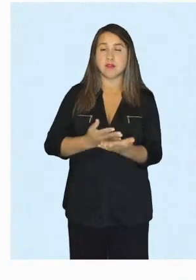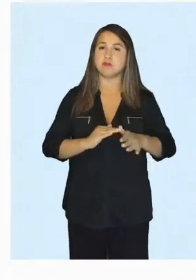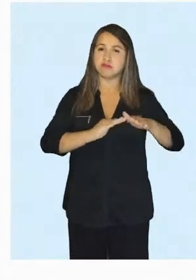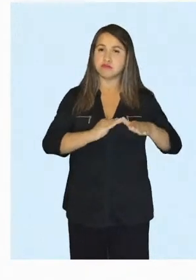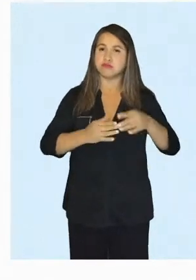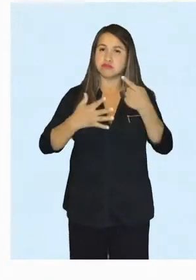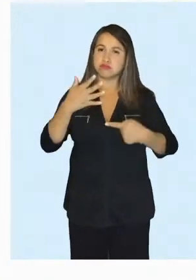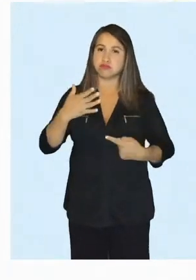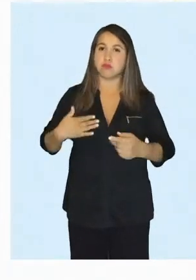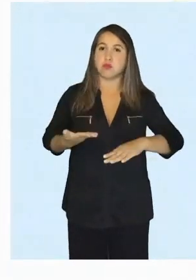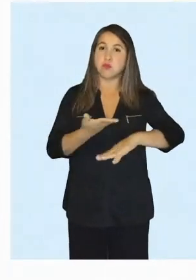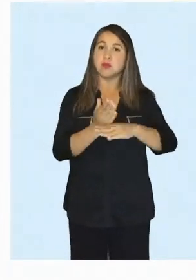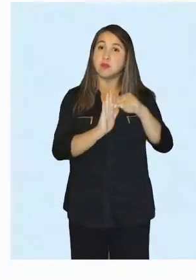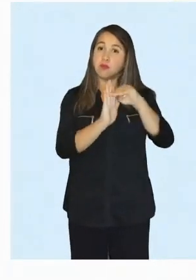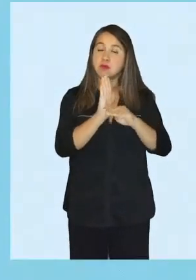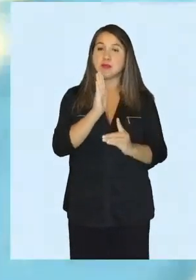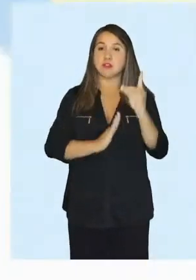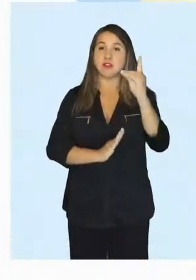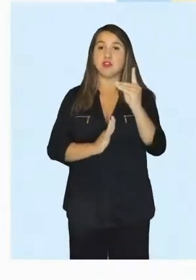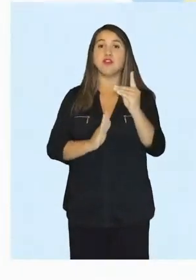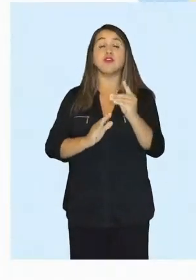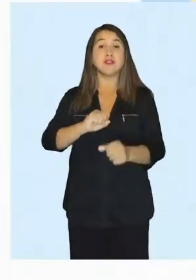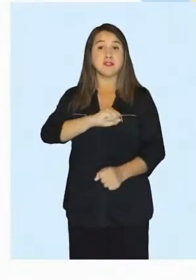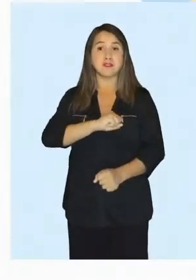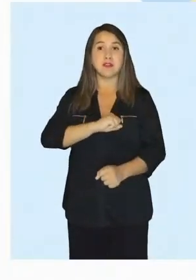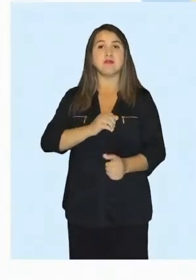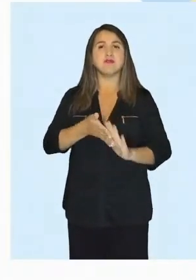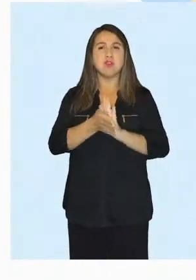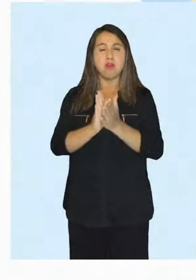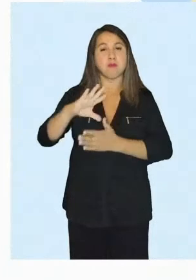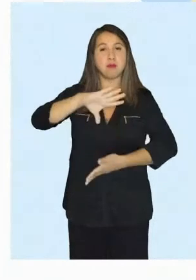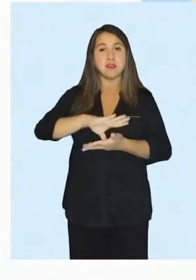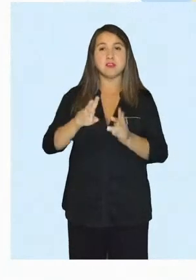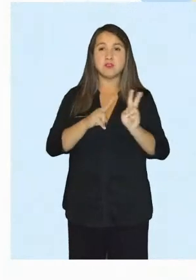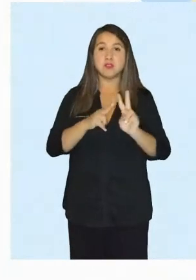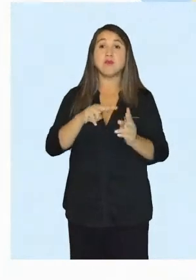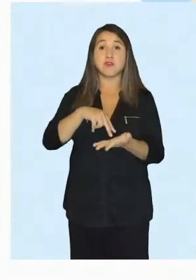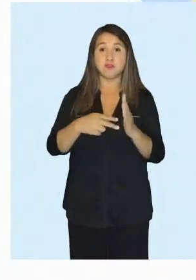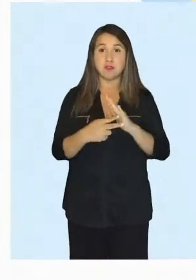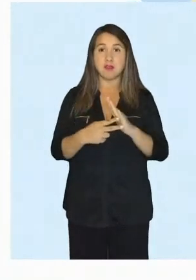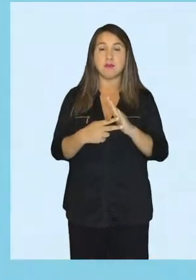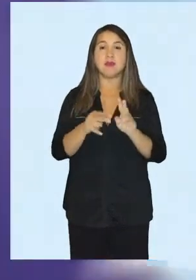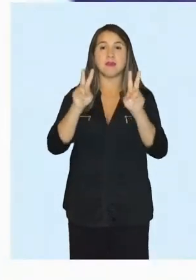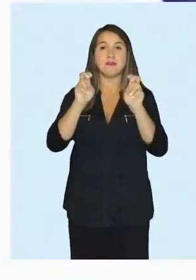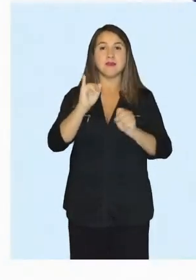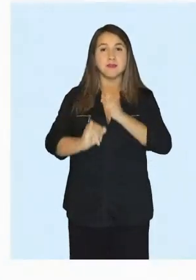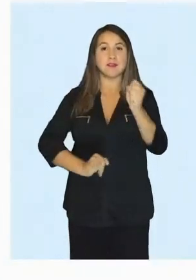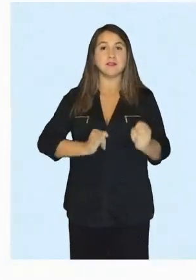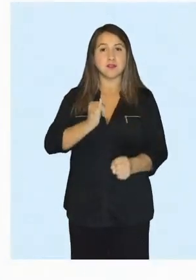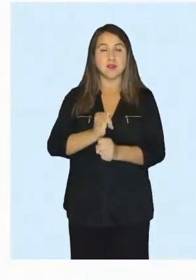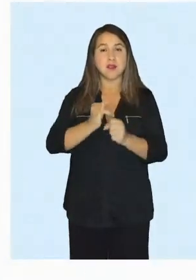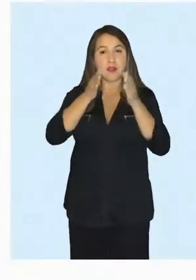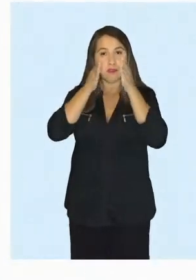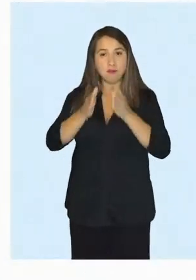Aportando con una amplia propuesta de programas al desarrollo regional del país y a la solución de problemáticas del ámbito